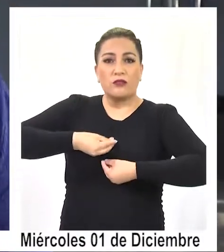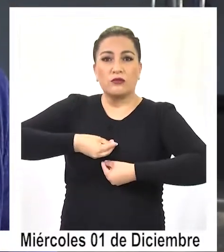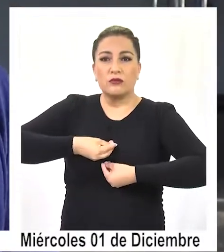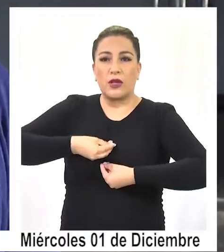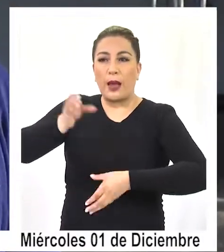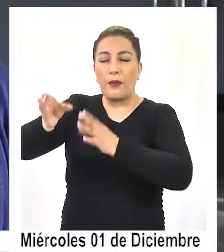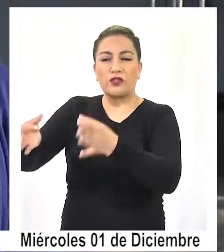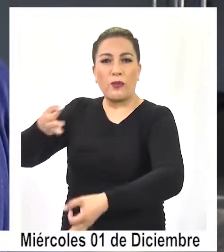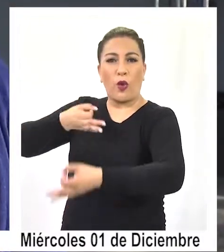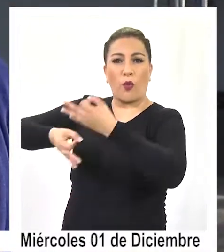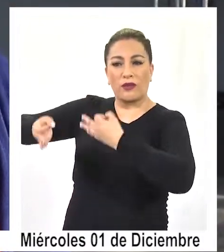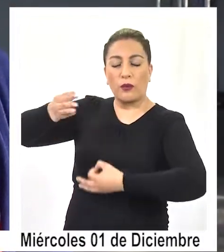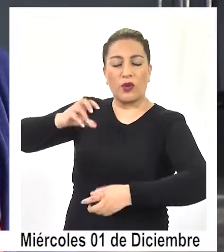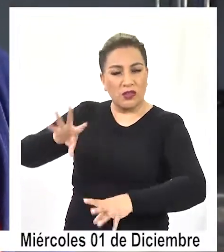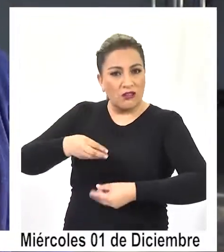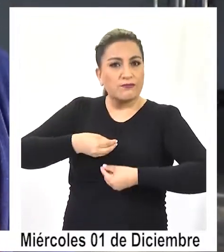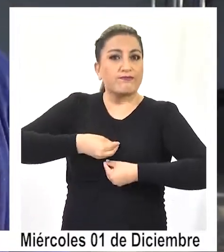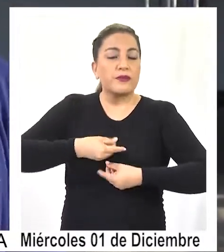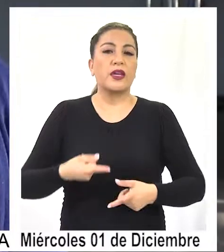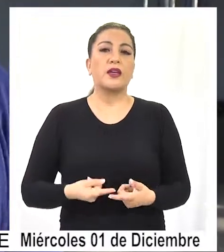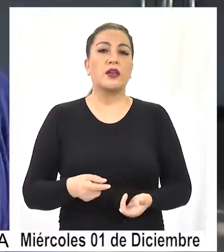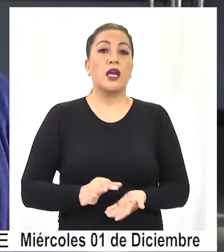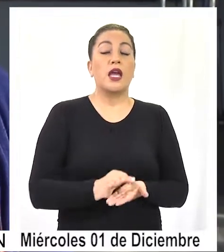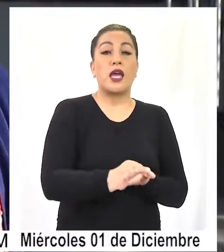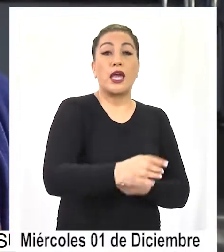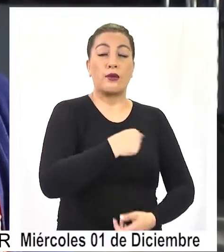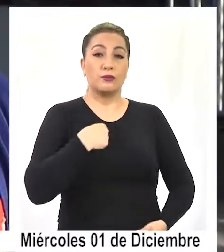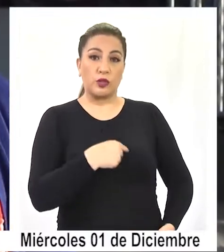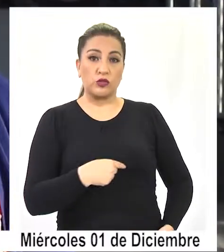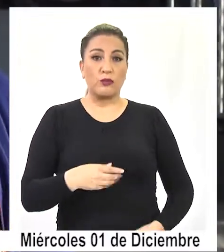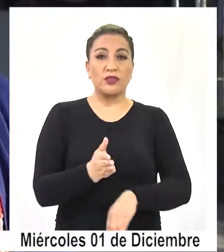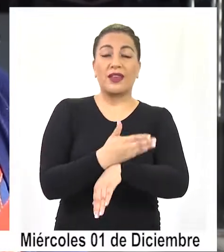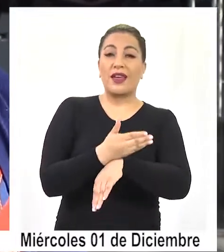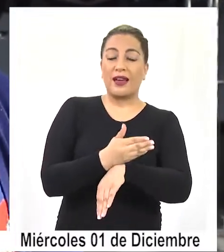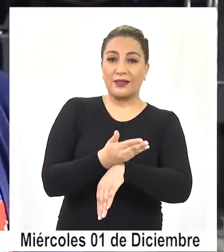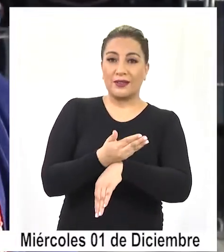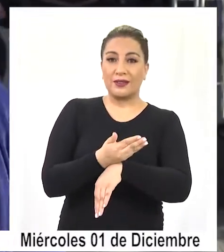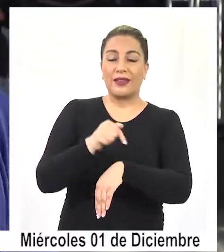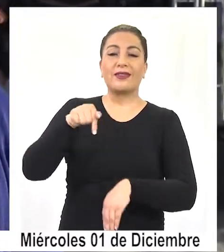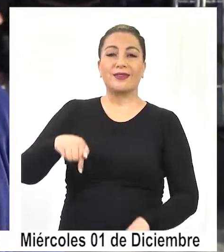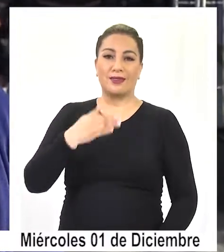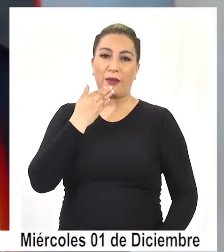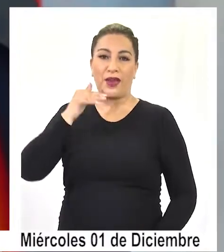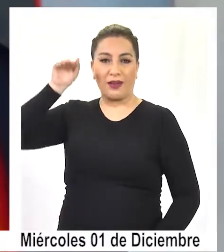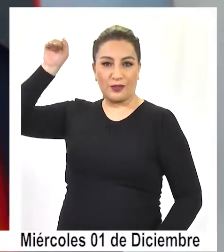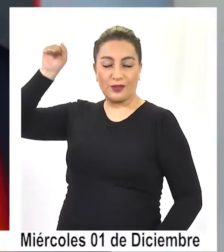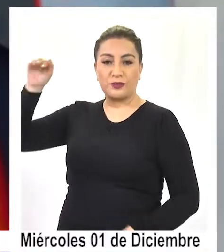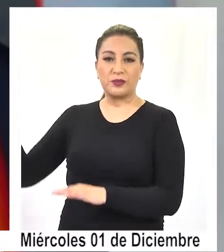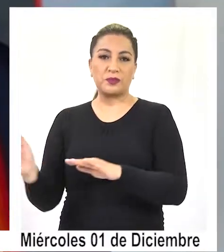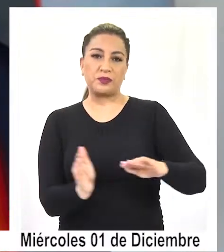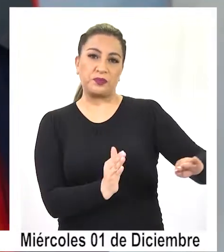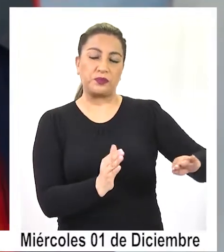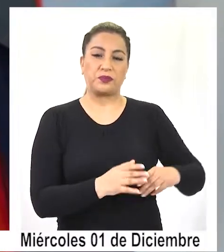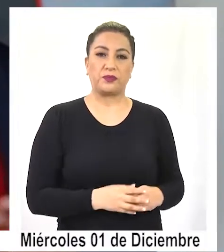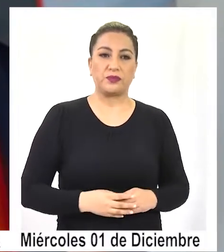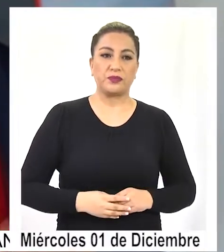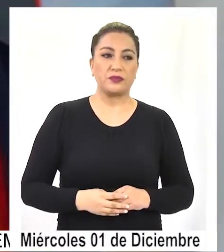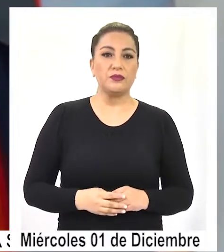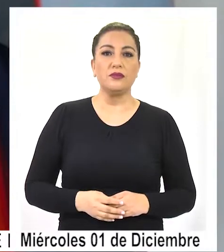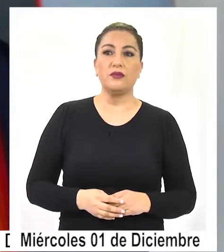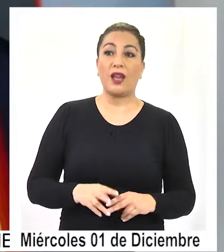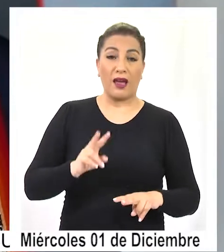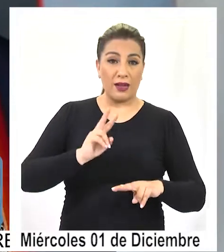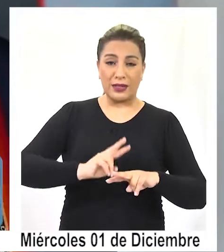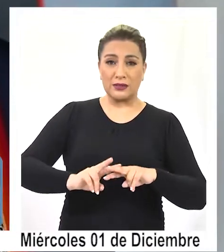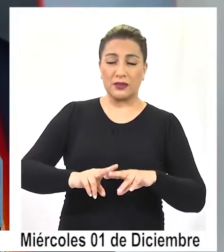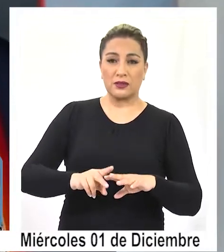escuchado durante esta jornada, tanto en las comunas de Pozo Almonte, de Arica y también de acá de Alto Hospicio. Pudimos también levantar y